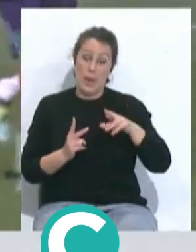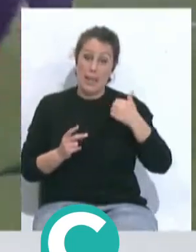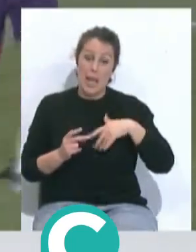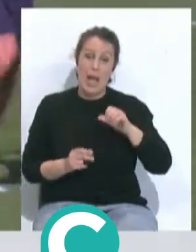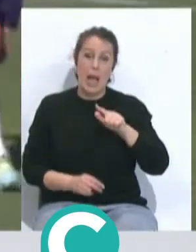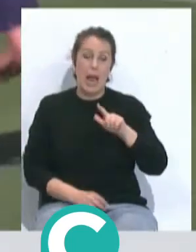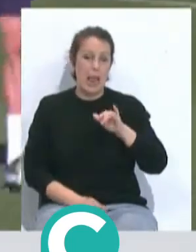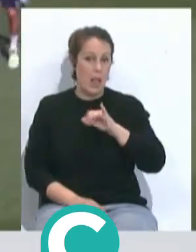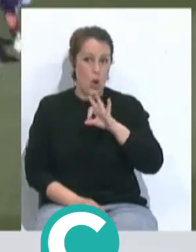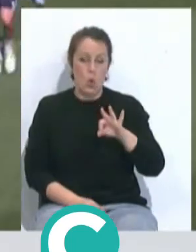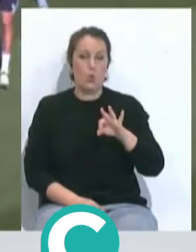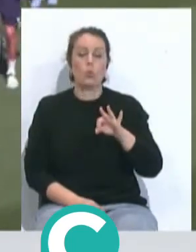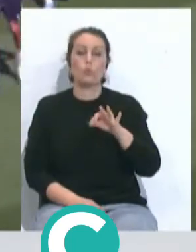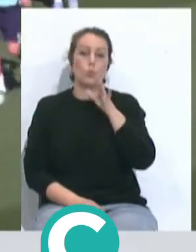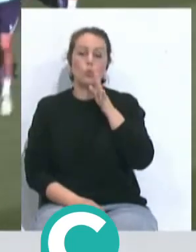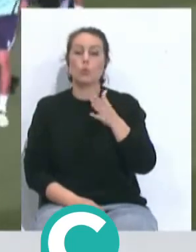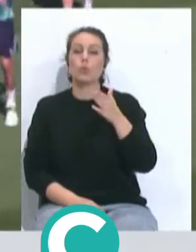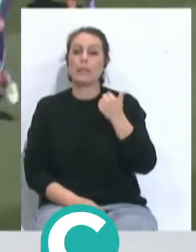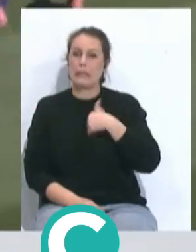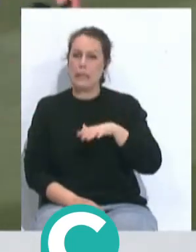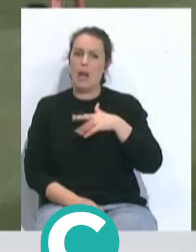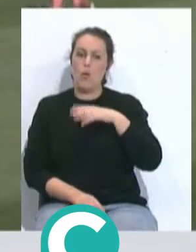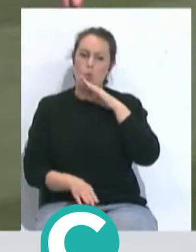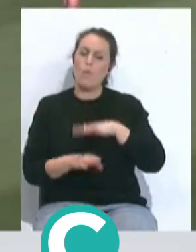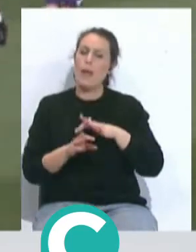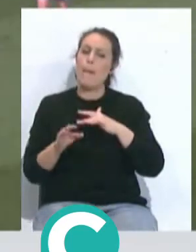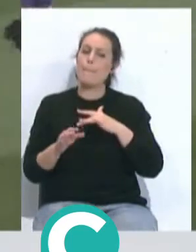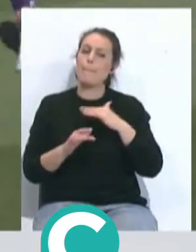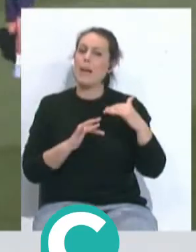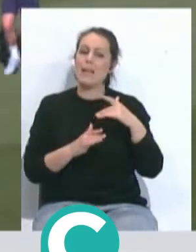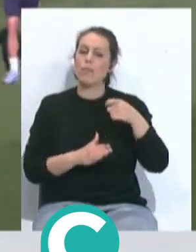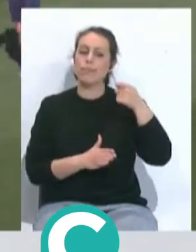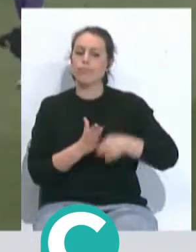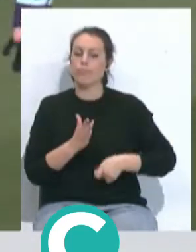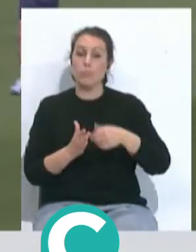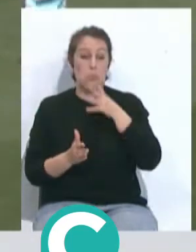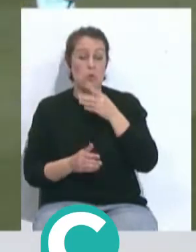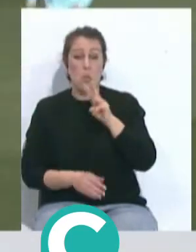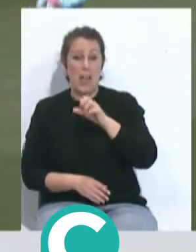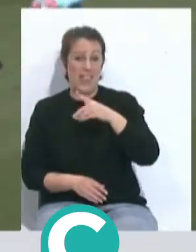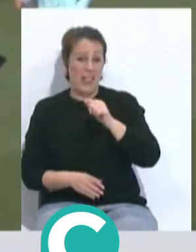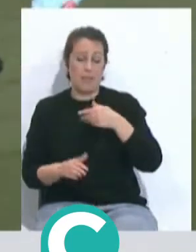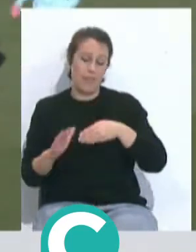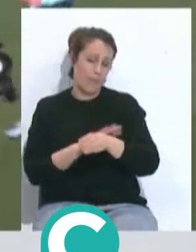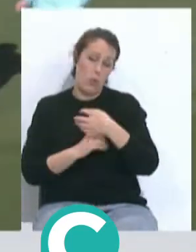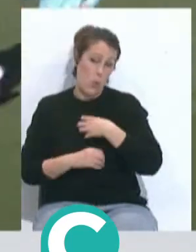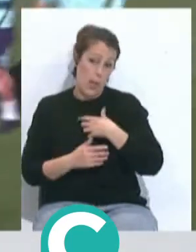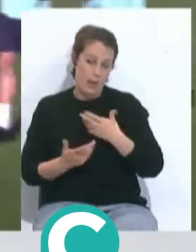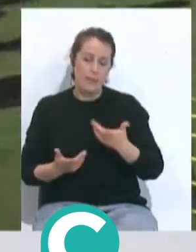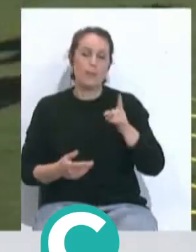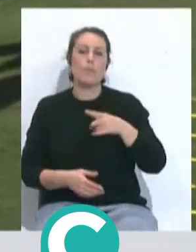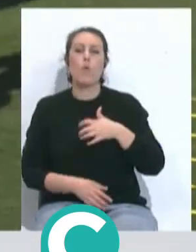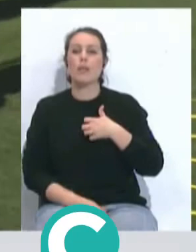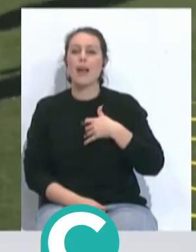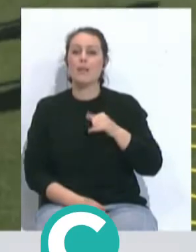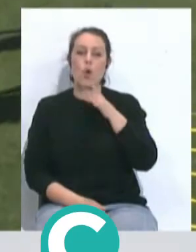Alejo también, que además de estar, haber cumplido el partido de sanción, por eso no pudo estar en el Wanda, también tenía una molestia